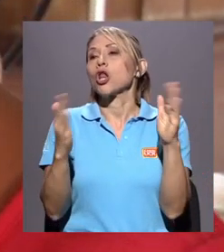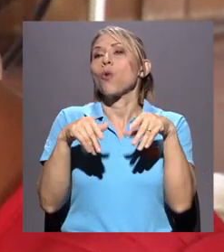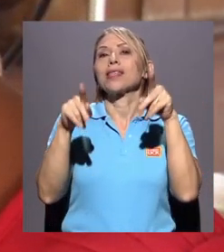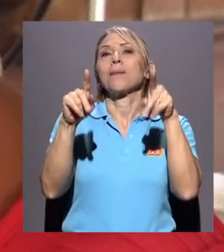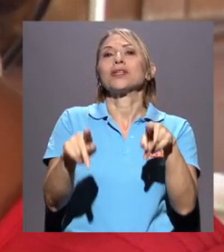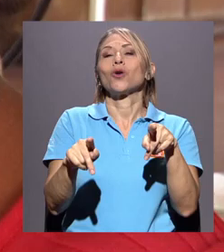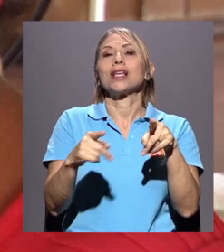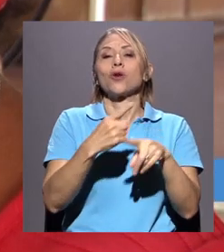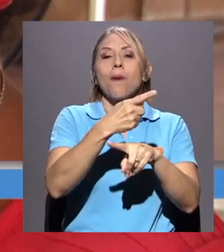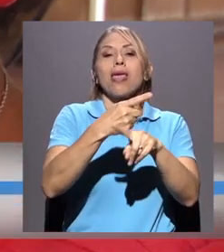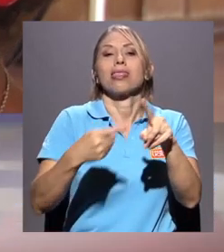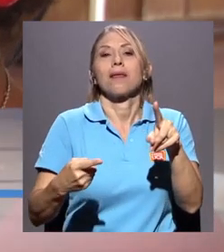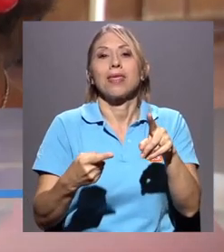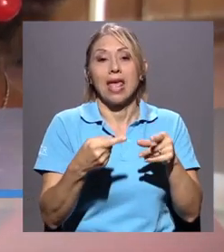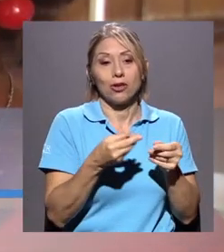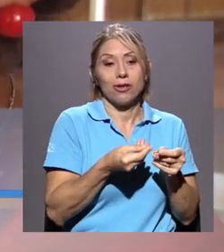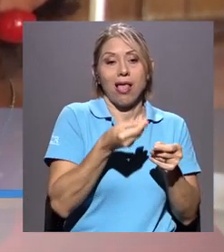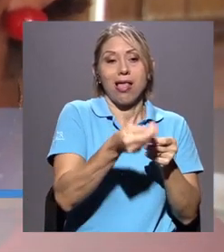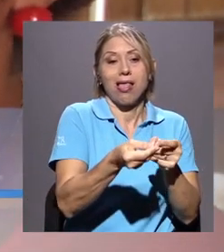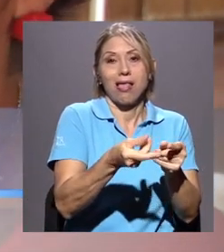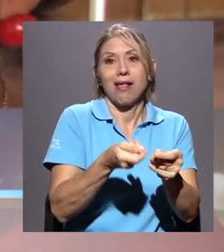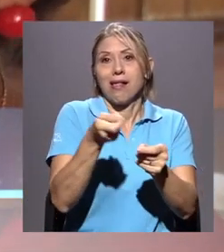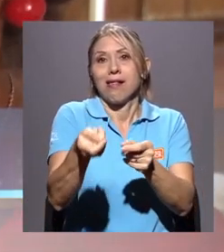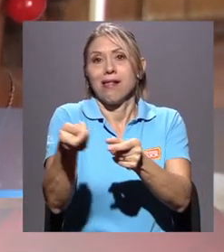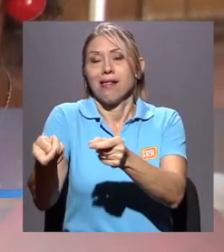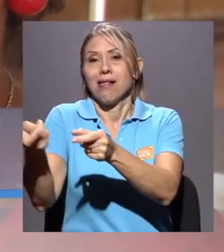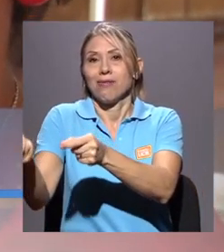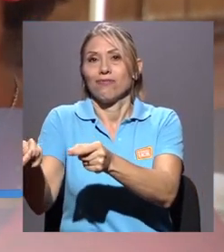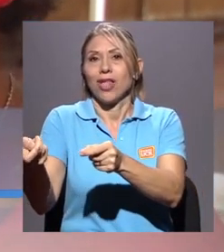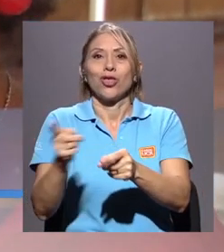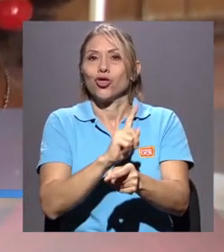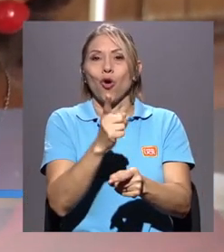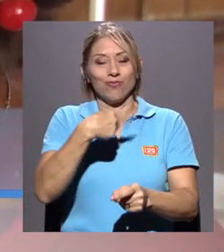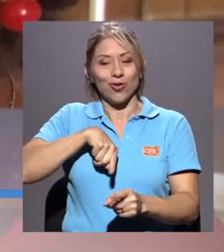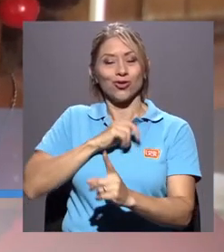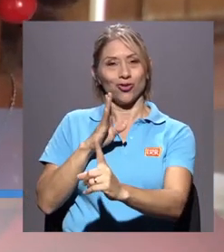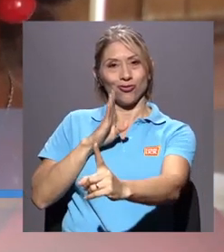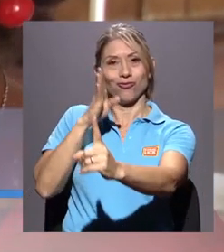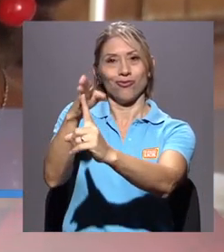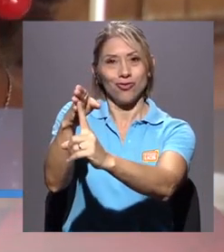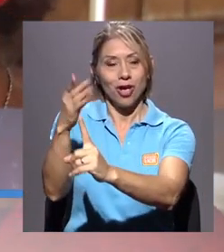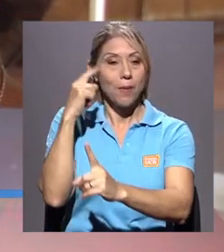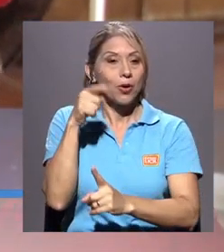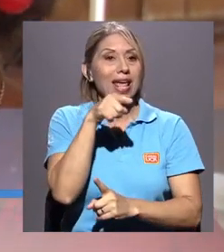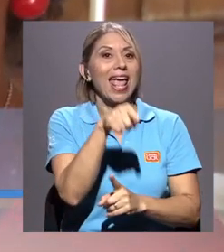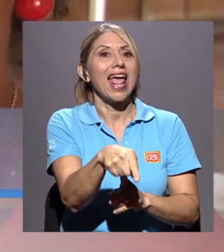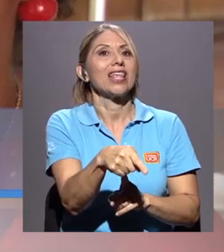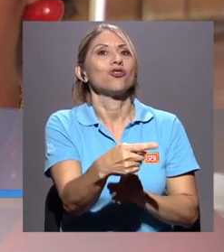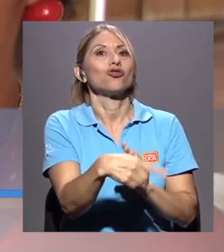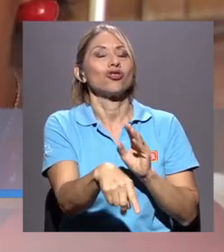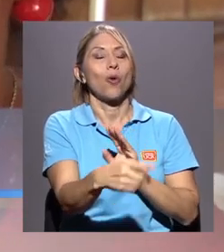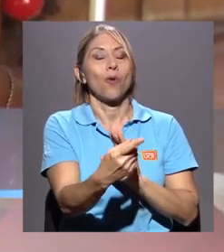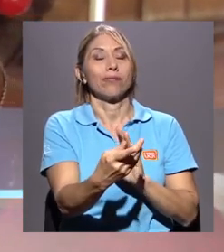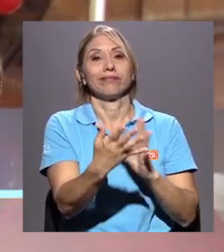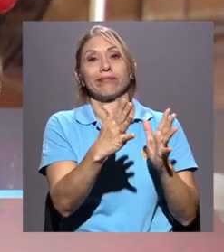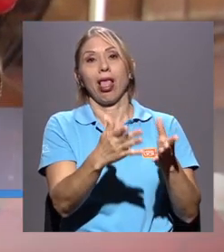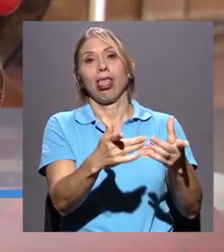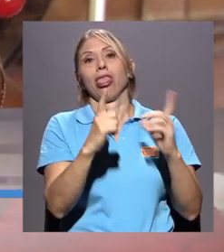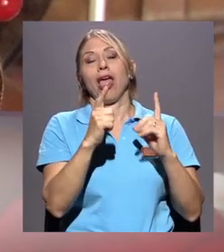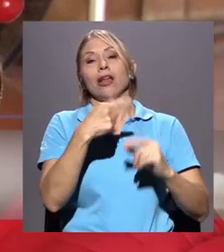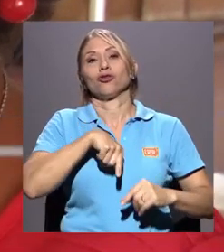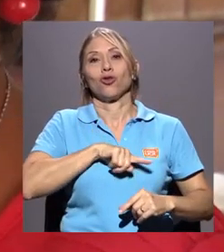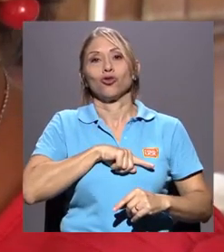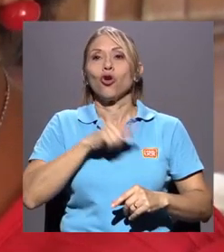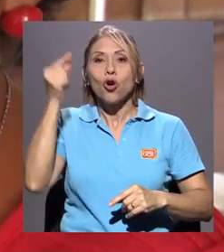intermediarios son los que han llegado a matar al pequeño productor y no los escucha el gobierno, no los escucha nadie. Por eso es que